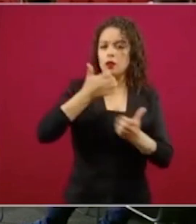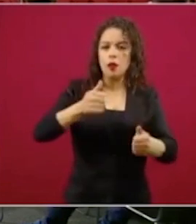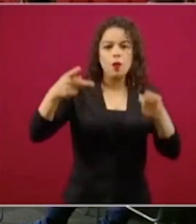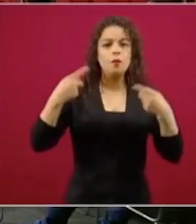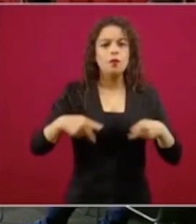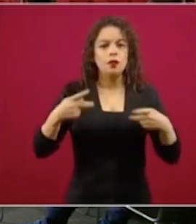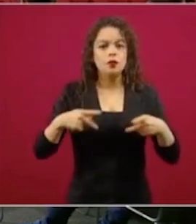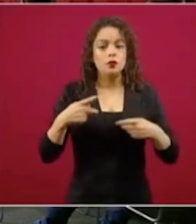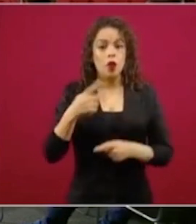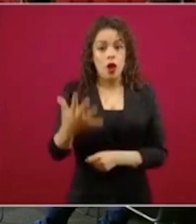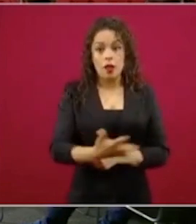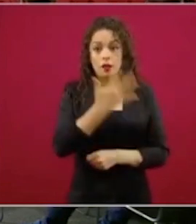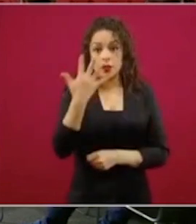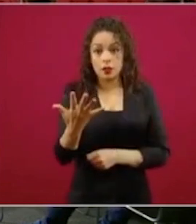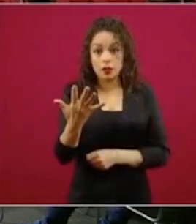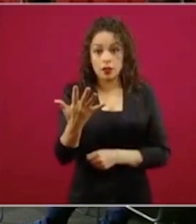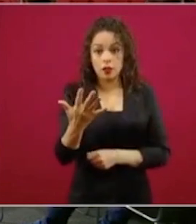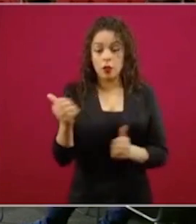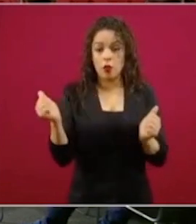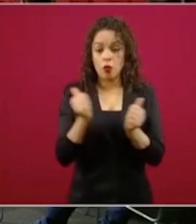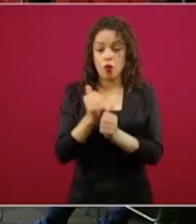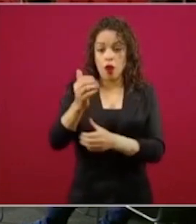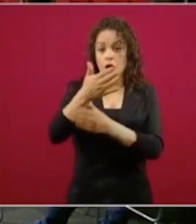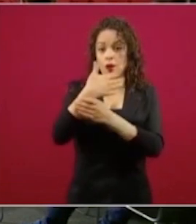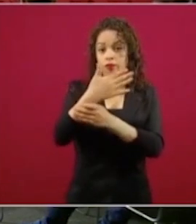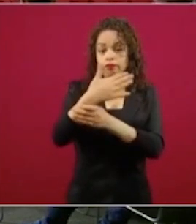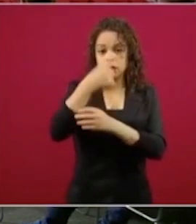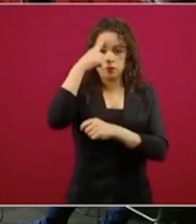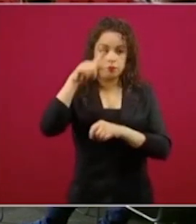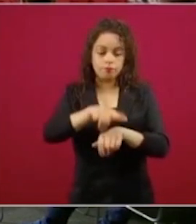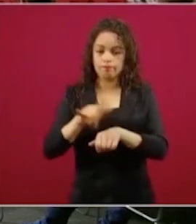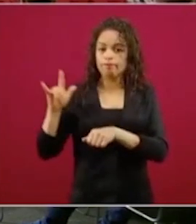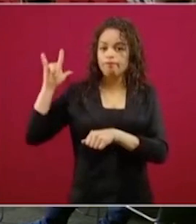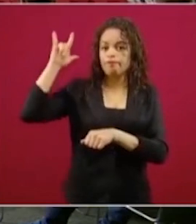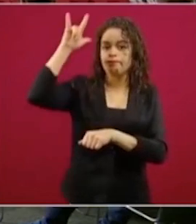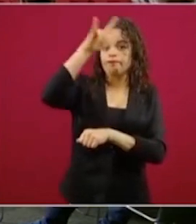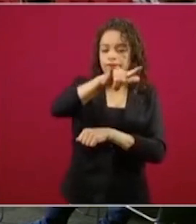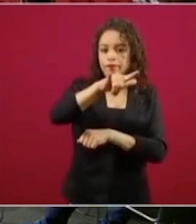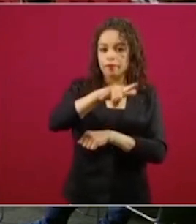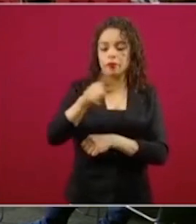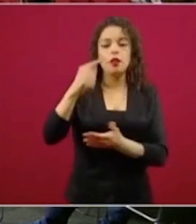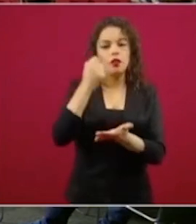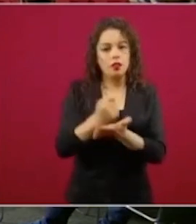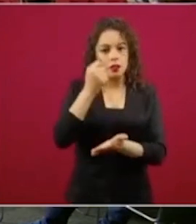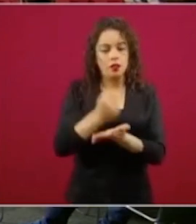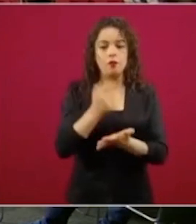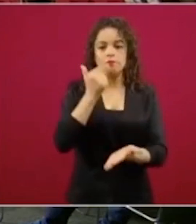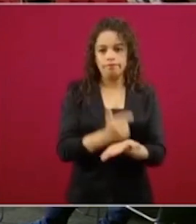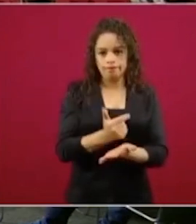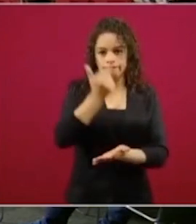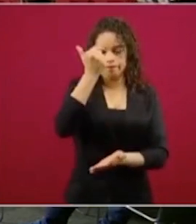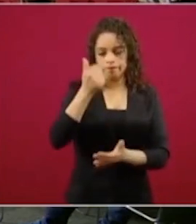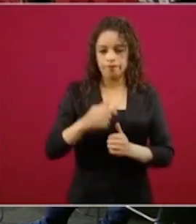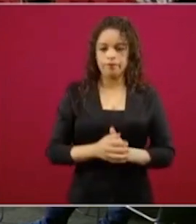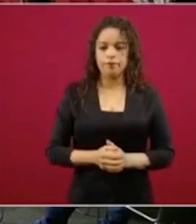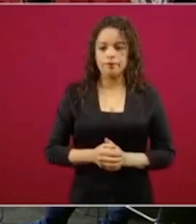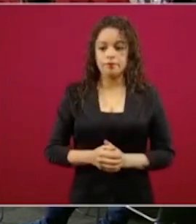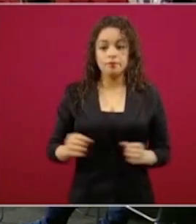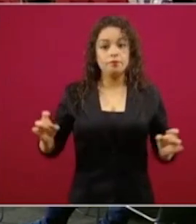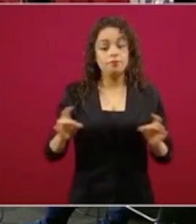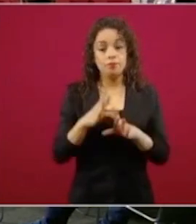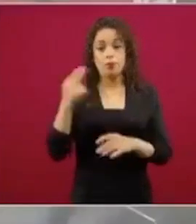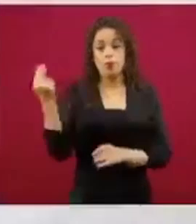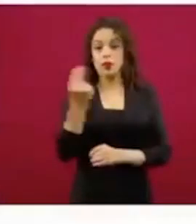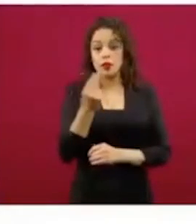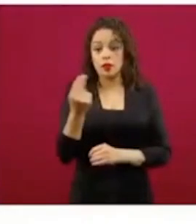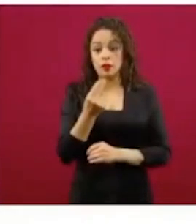aviones de ambulancias aéreas que tienen equipo de terapia intensiva y cápsulas para llevar en caso de que se